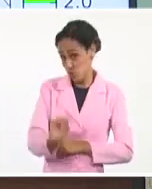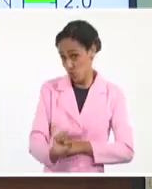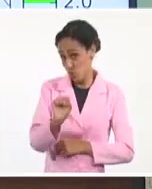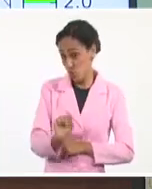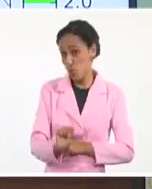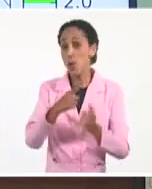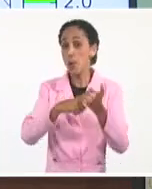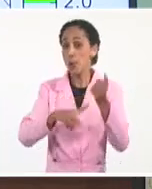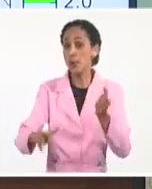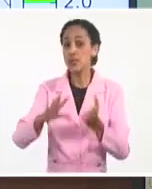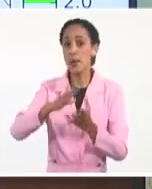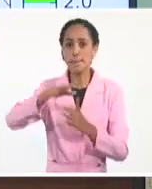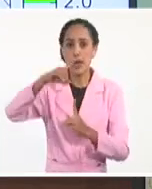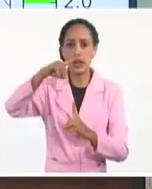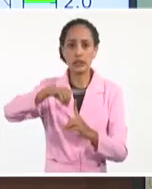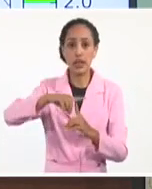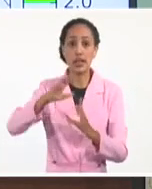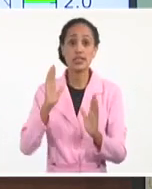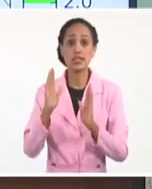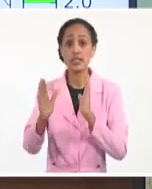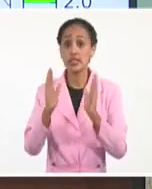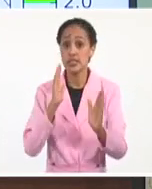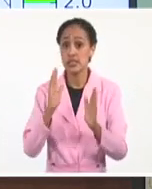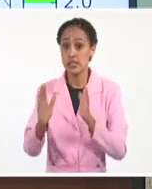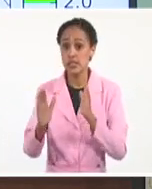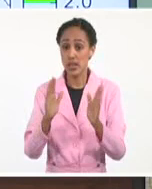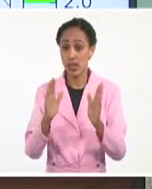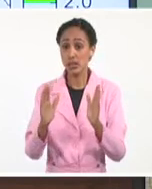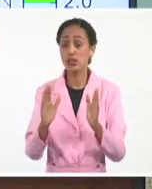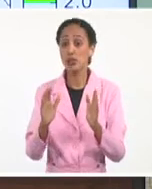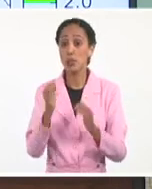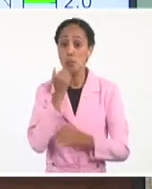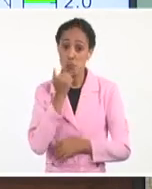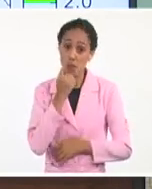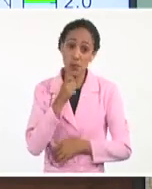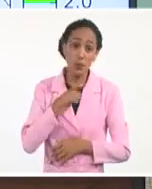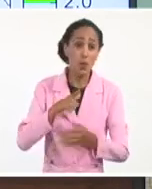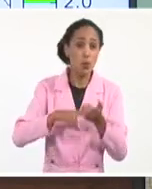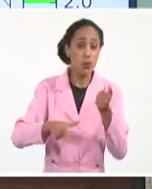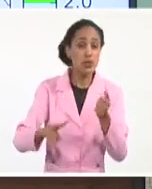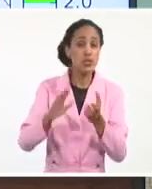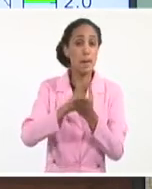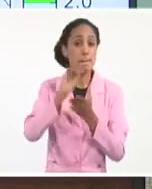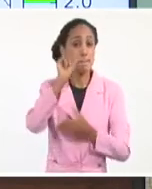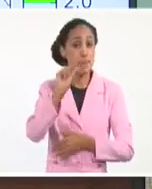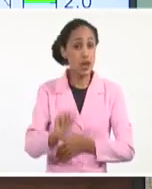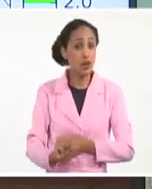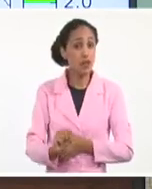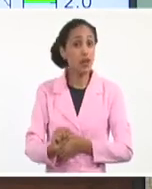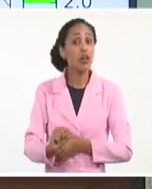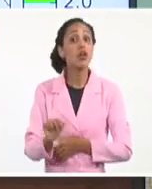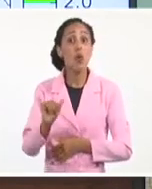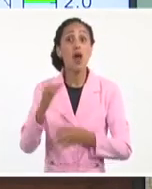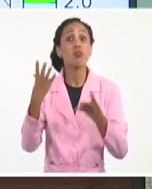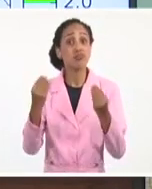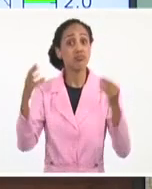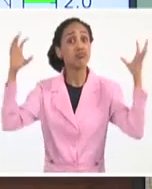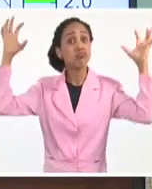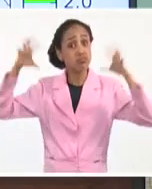de Matanza, zona central, quizás un poco más hacia Mayabeque, en que habrían acumulado lluvia